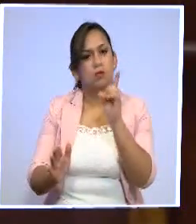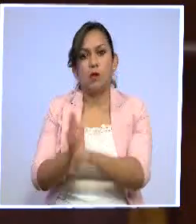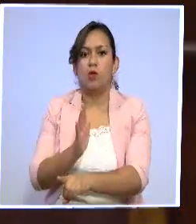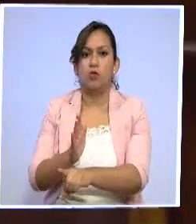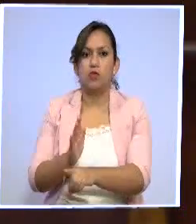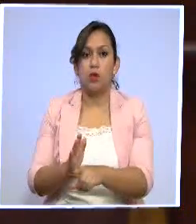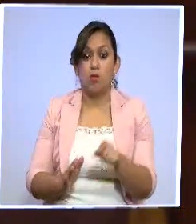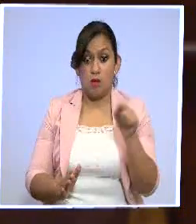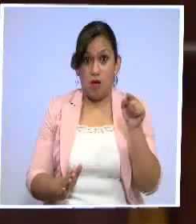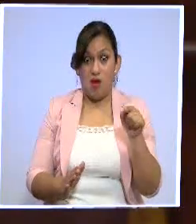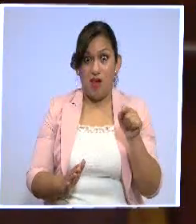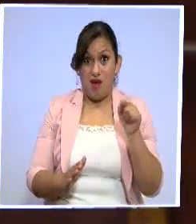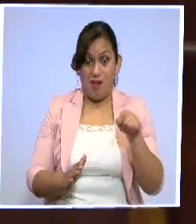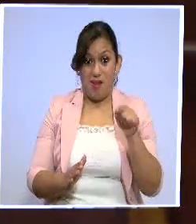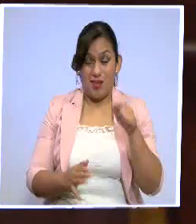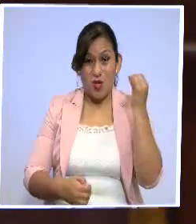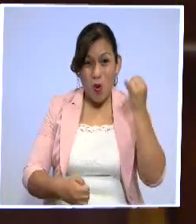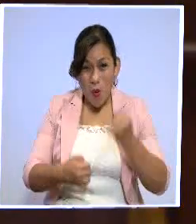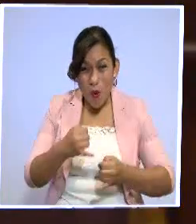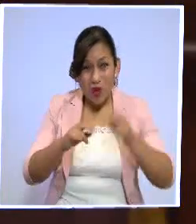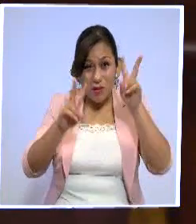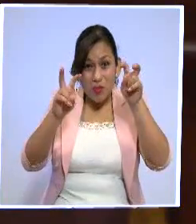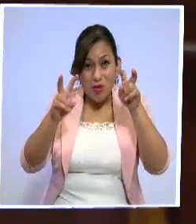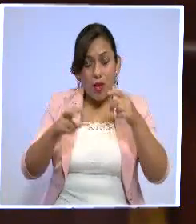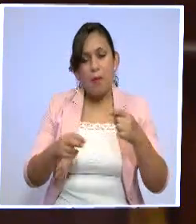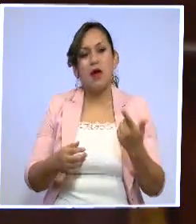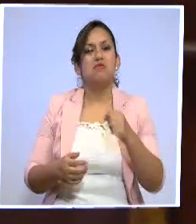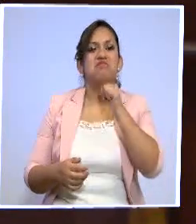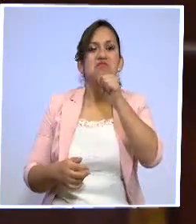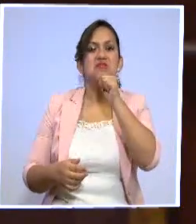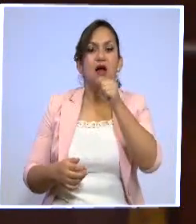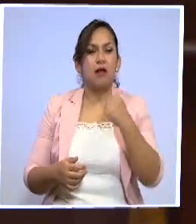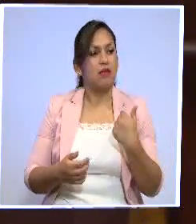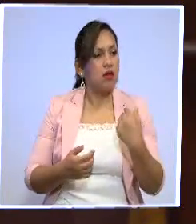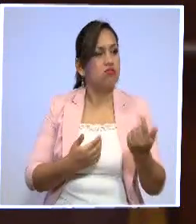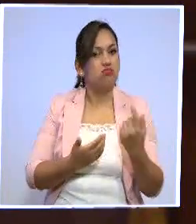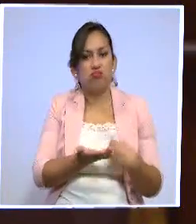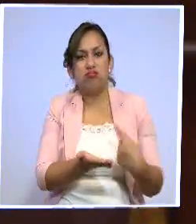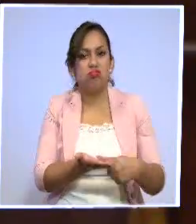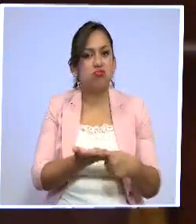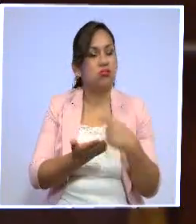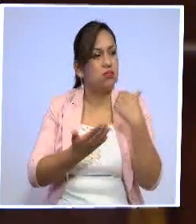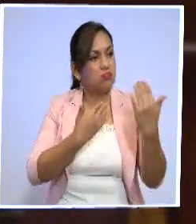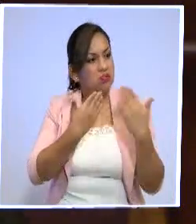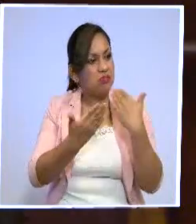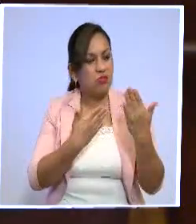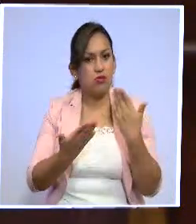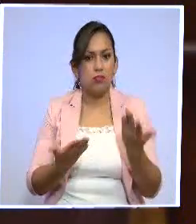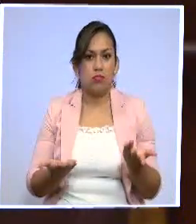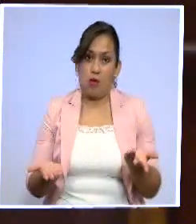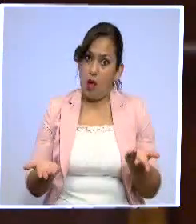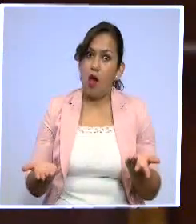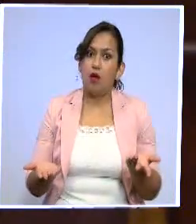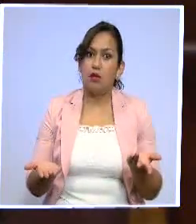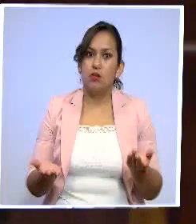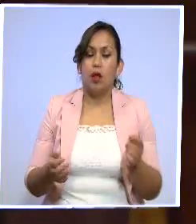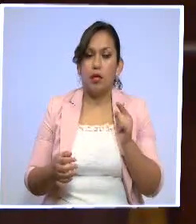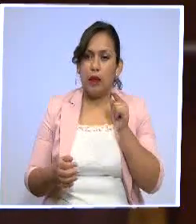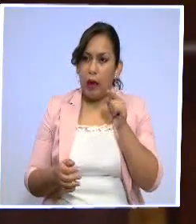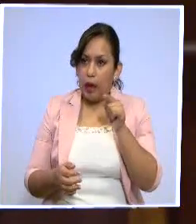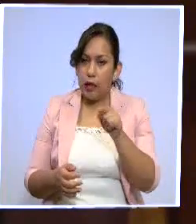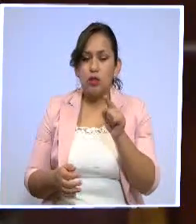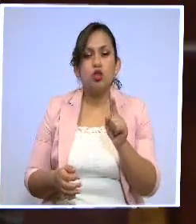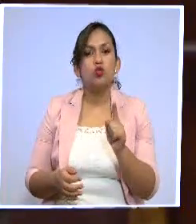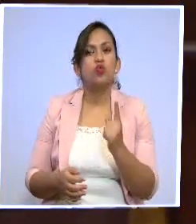nunca estuvo incluido en la propuesta de enmienda y por supuesto al haberlo incluido nosotros estamos demandando nada más de esa